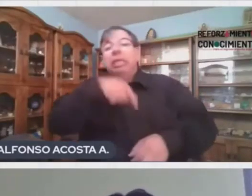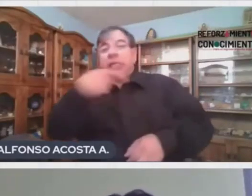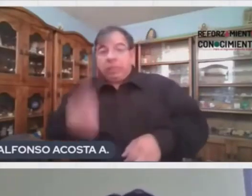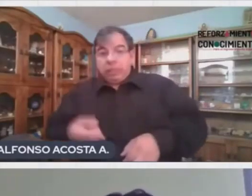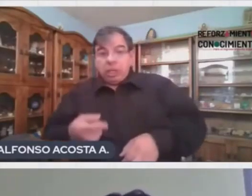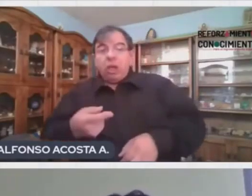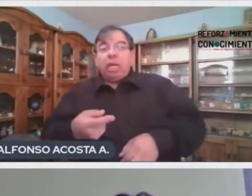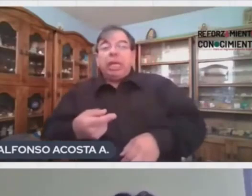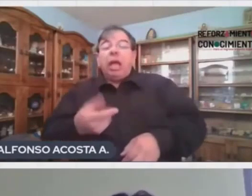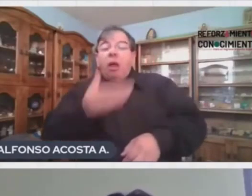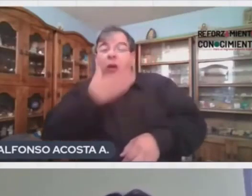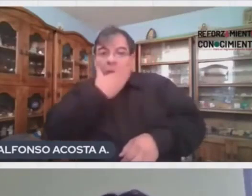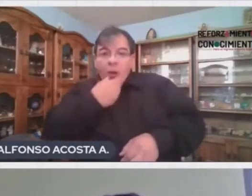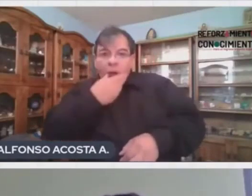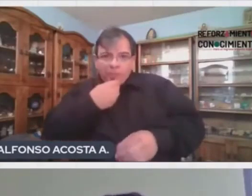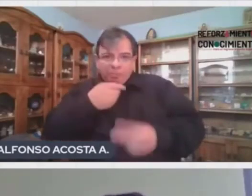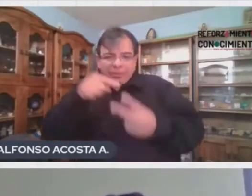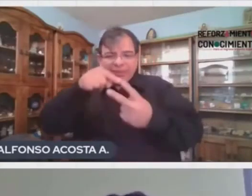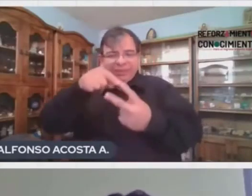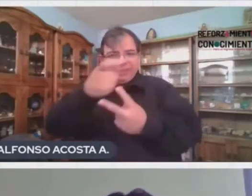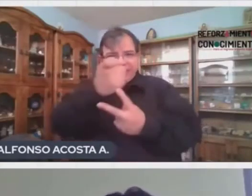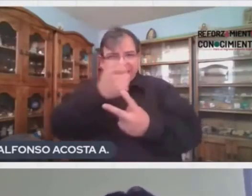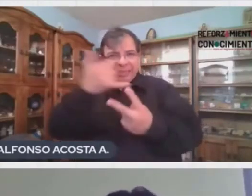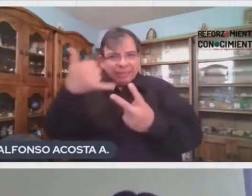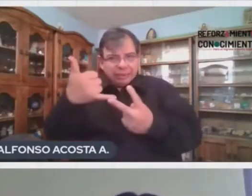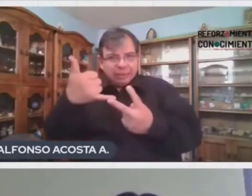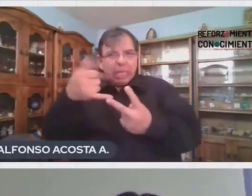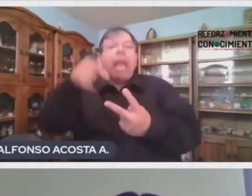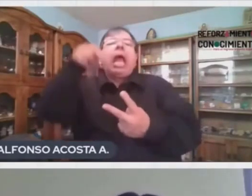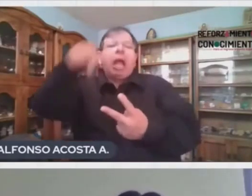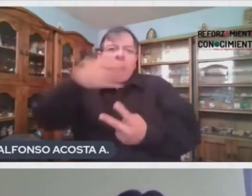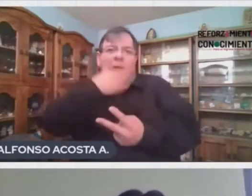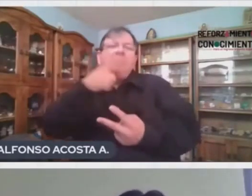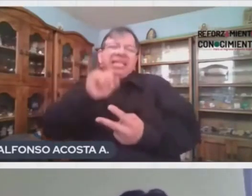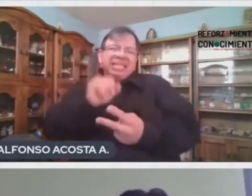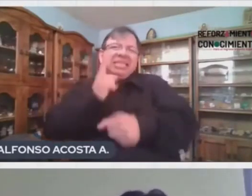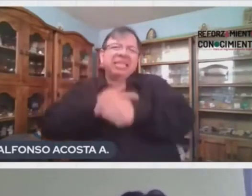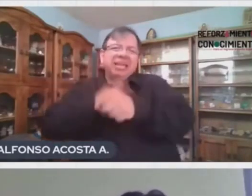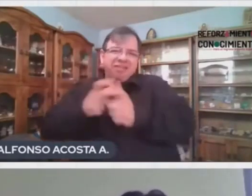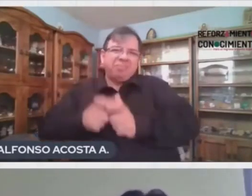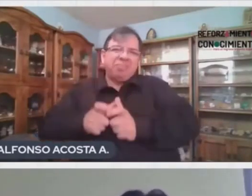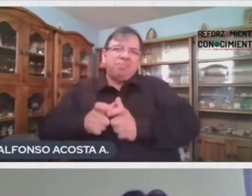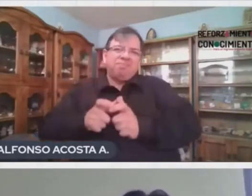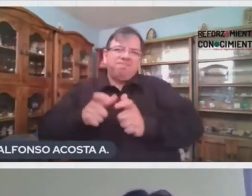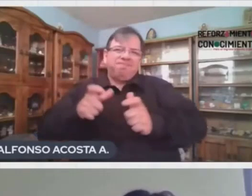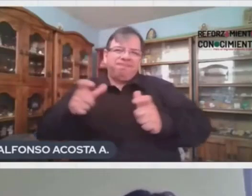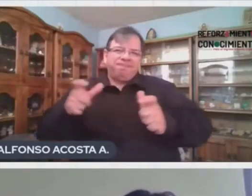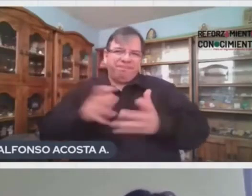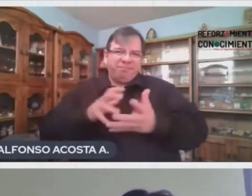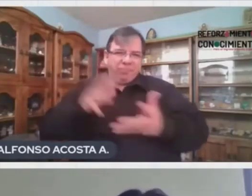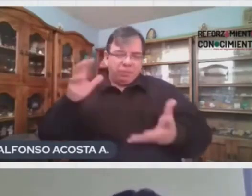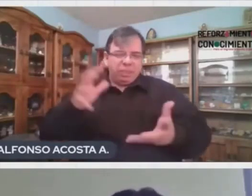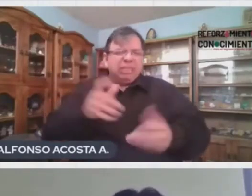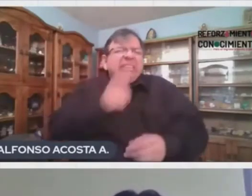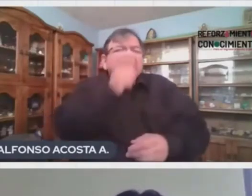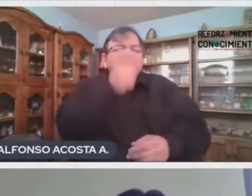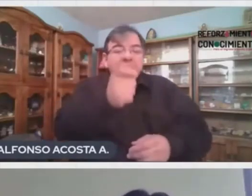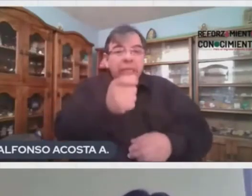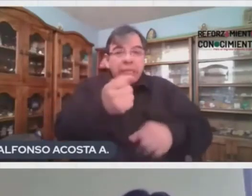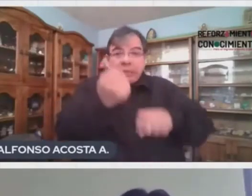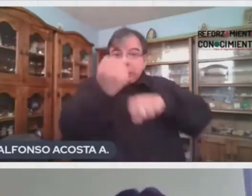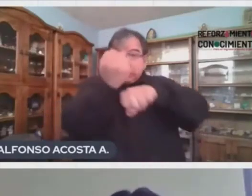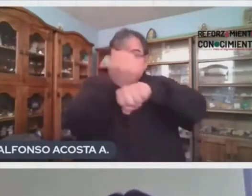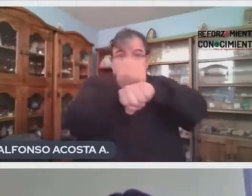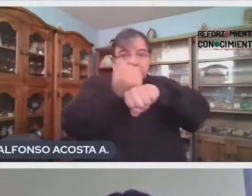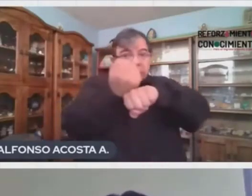ellos son los que van a desarrollar la enfermedad. ¿En qué consiste? Consiste en que la sangre no coagula